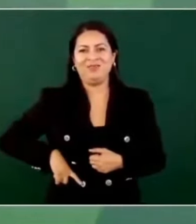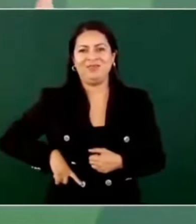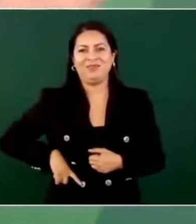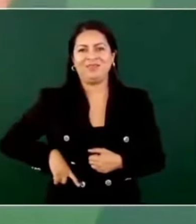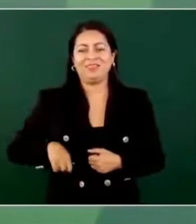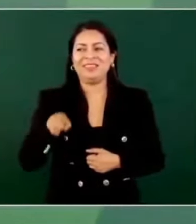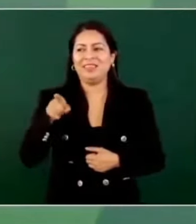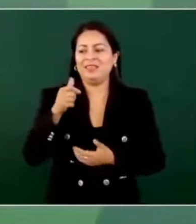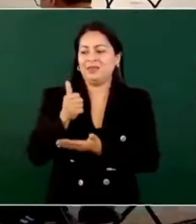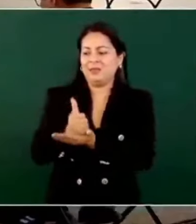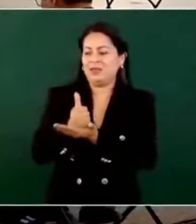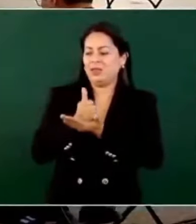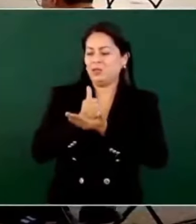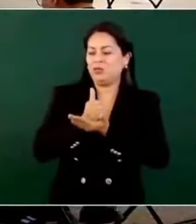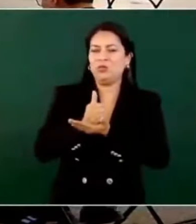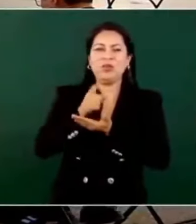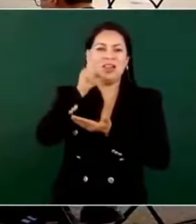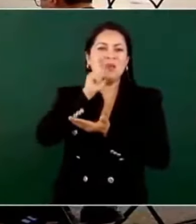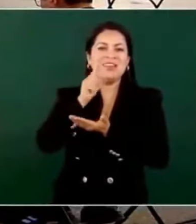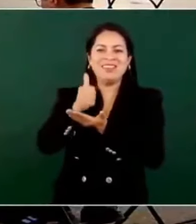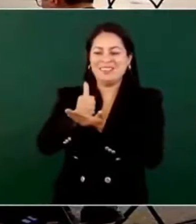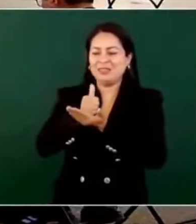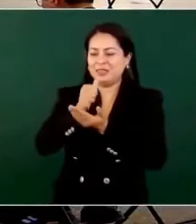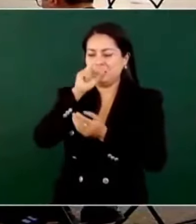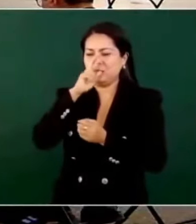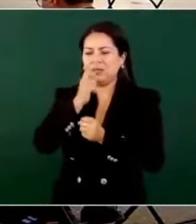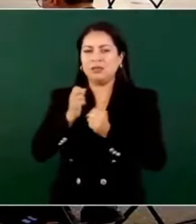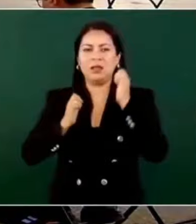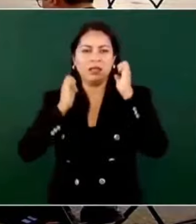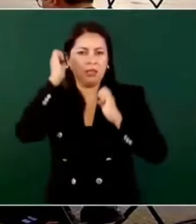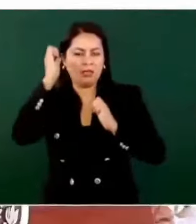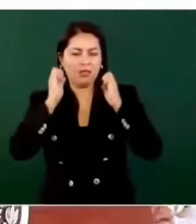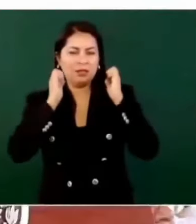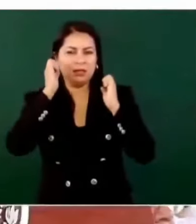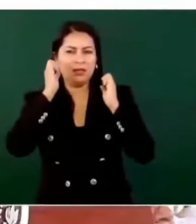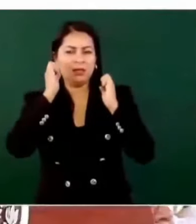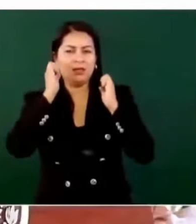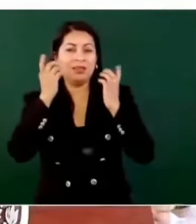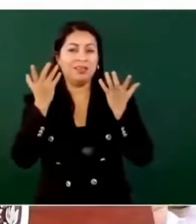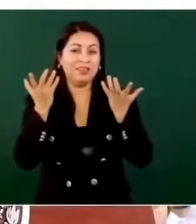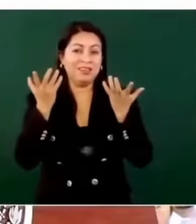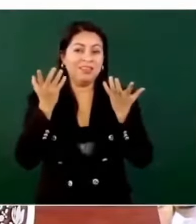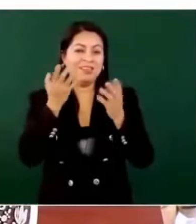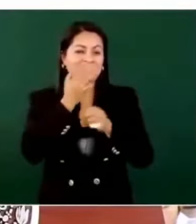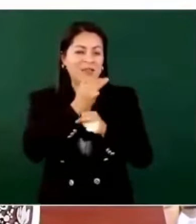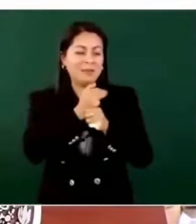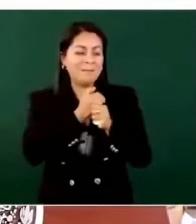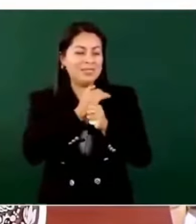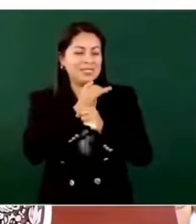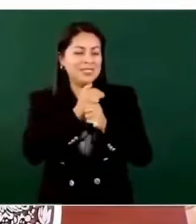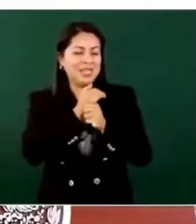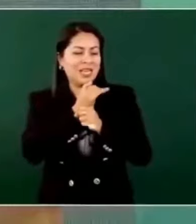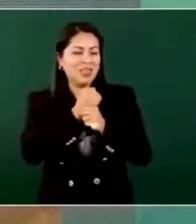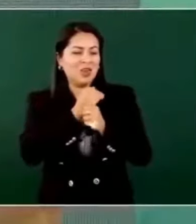ella me ayudó como secretaria de Medio Ambiente, estaba de investigadora